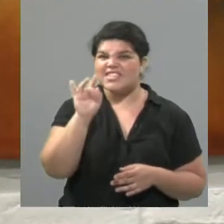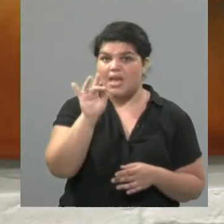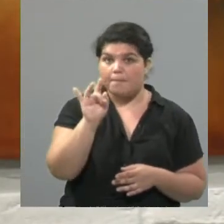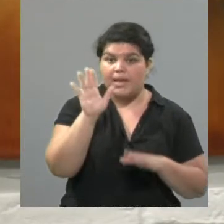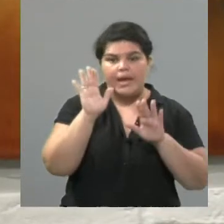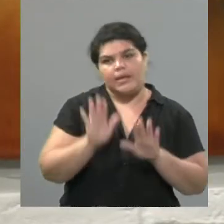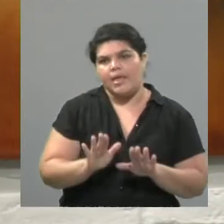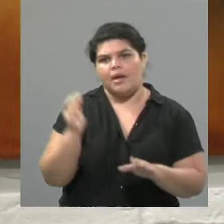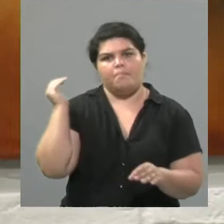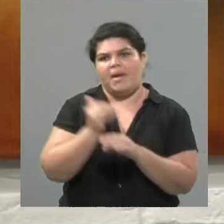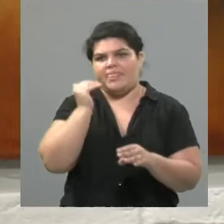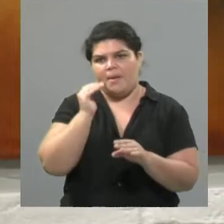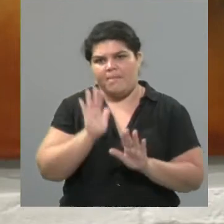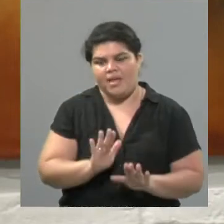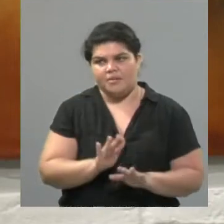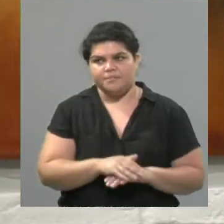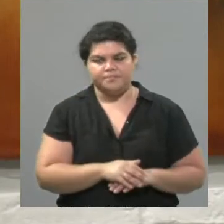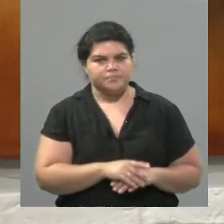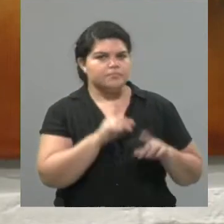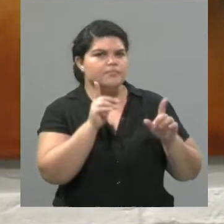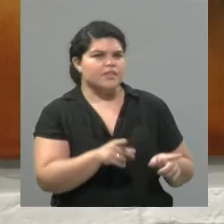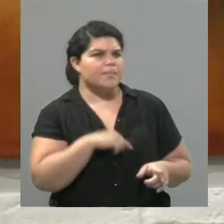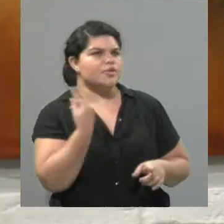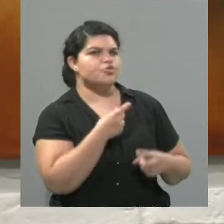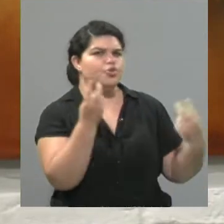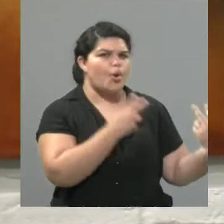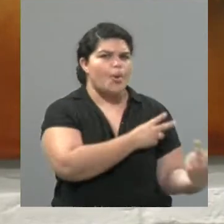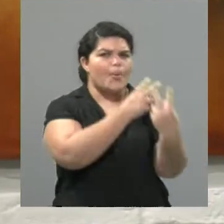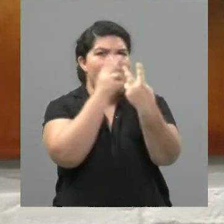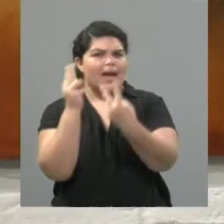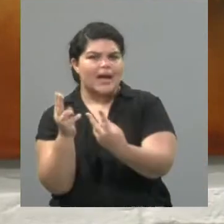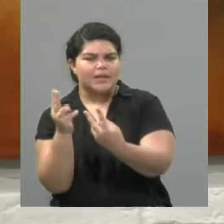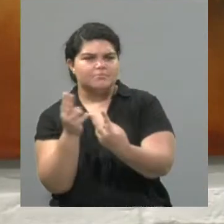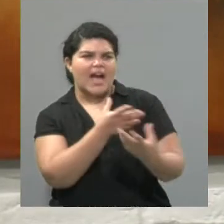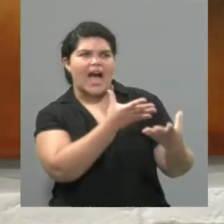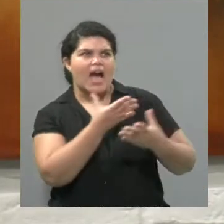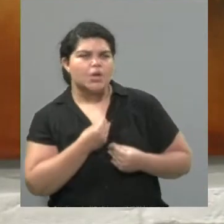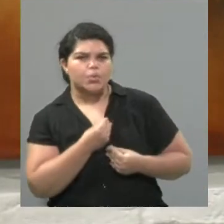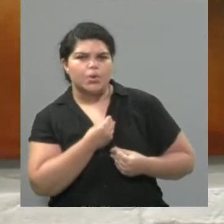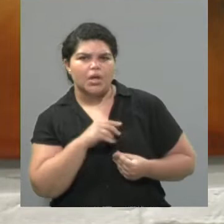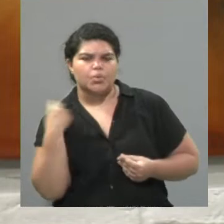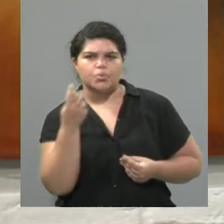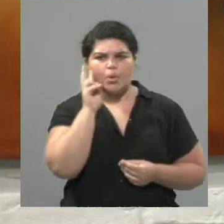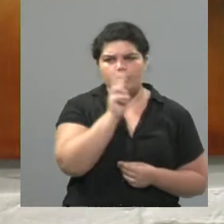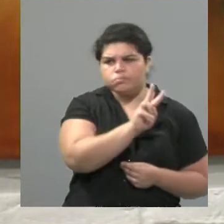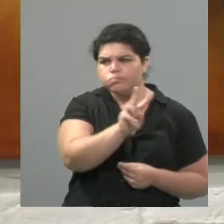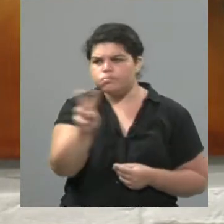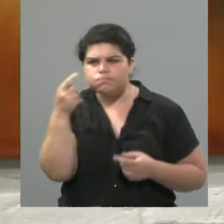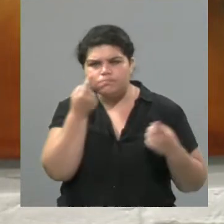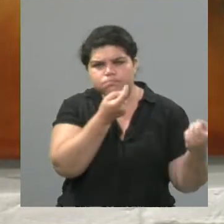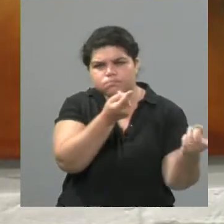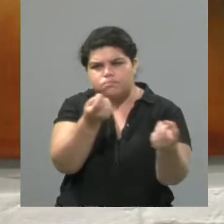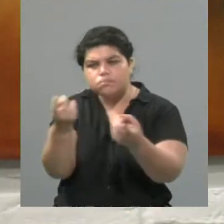nosotros de, por lo menos en lo particular, de poder ver otras cosas, de poder ser consciente también de otras cosas.